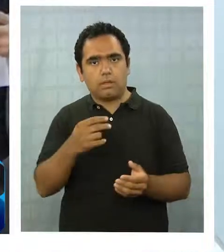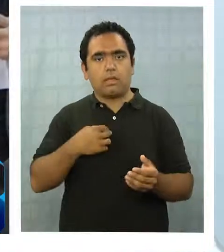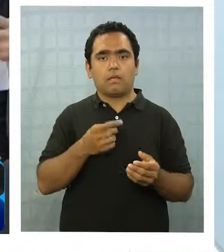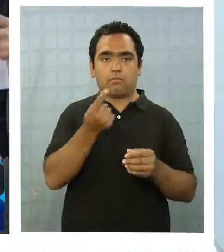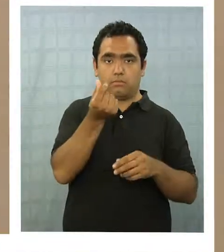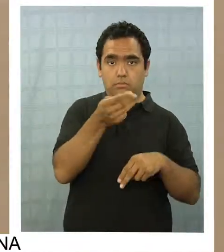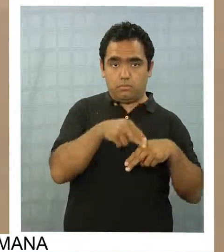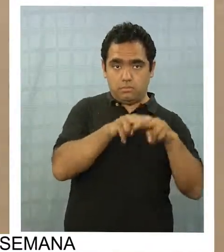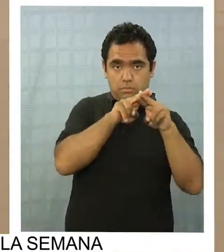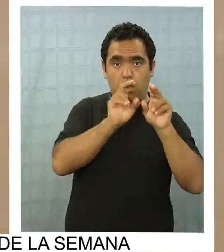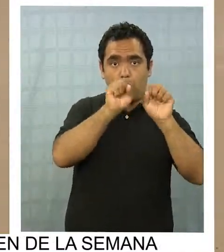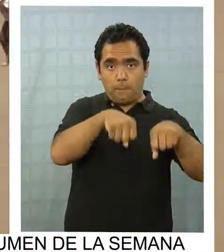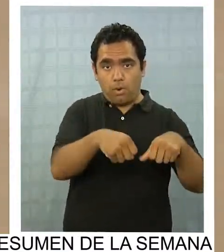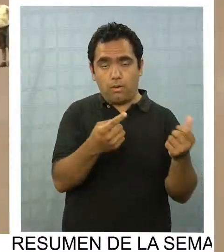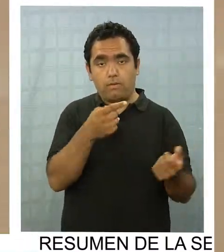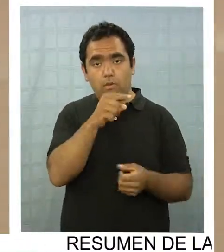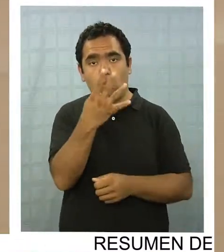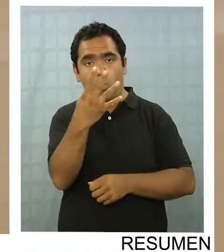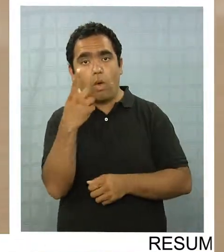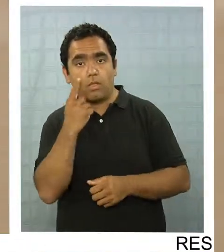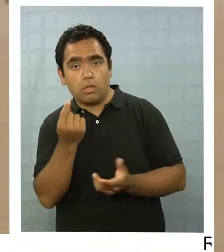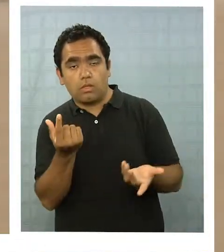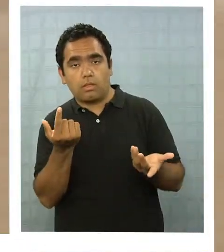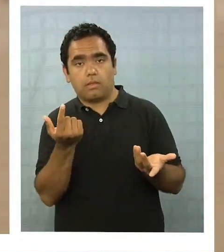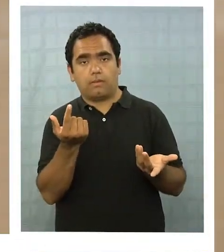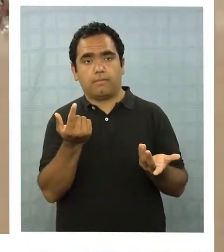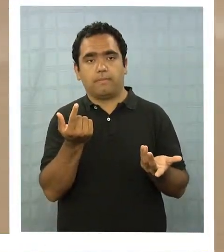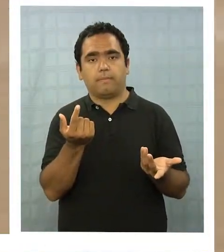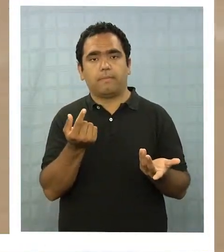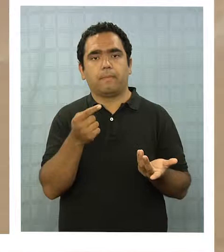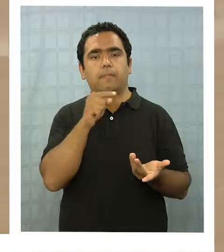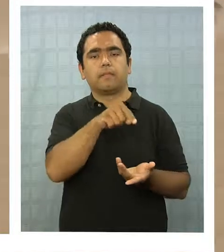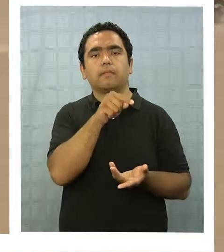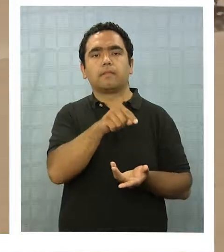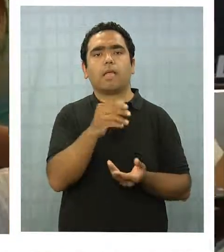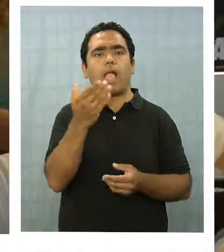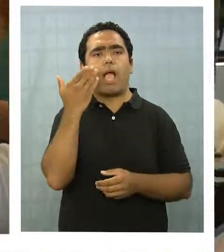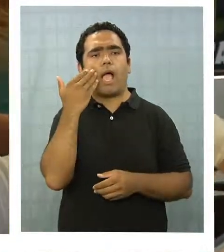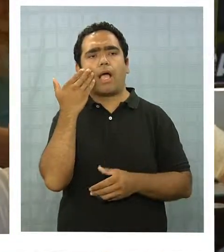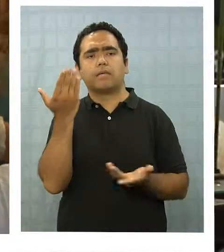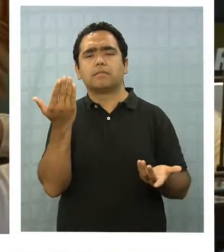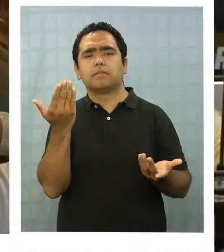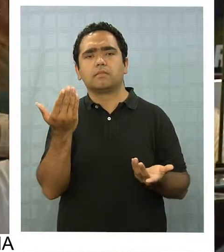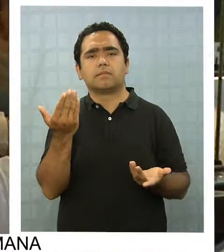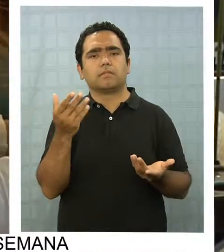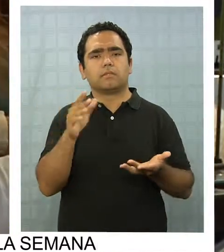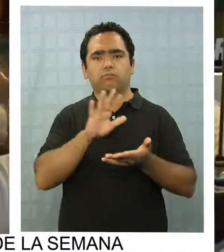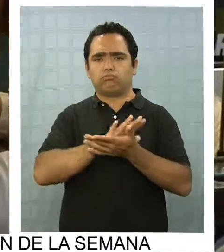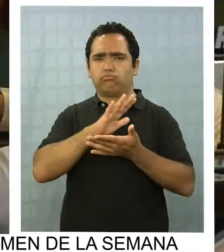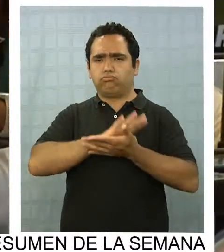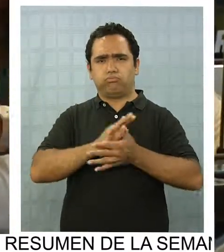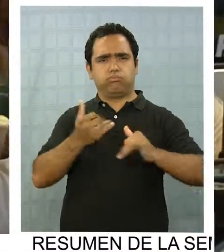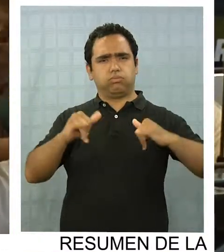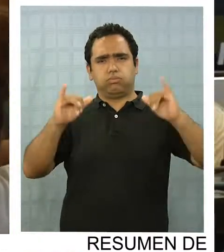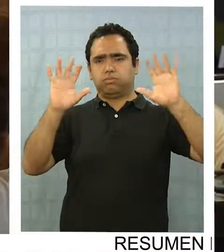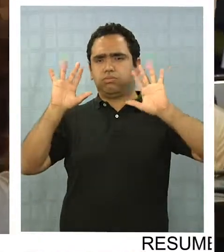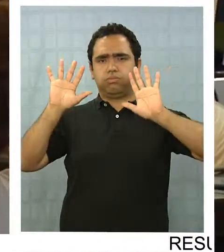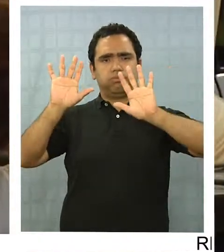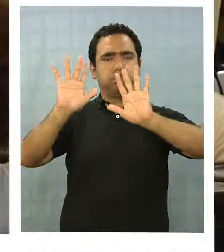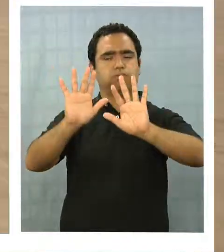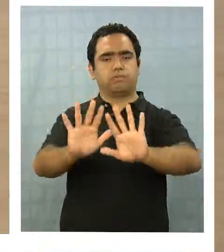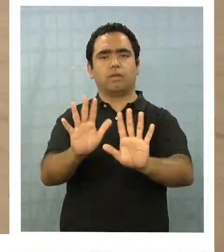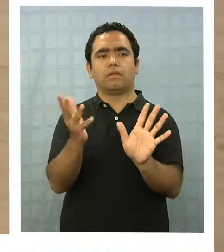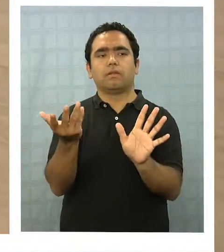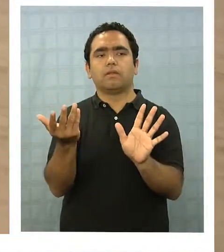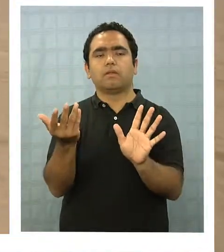recursos durante la tarde, durante la noche, estos cuatro días asociados. Por lo tanto, va ser casi un festival que va a permitir acceder, pero